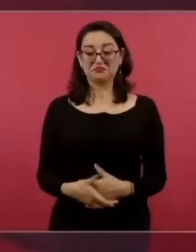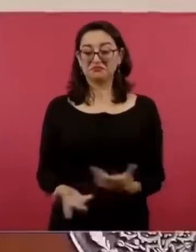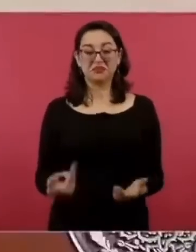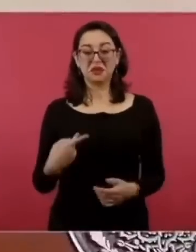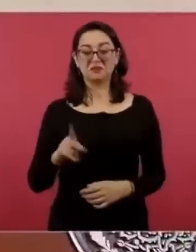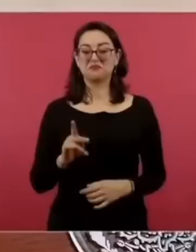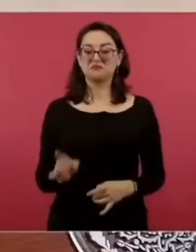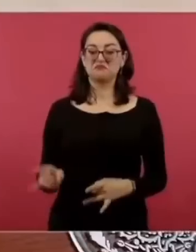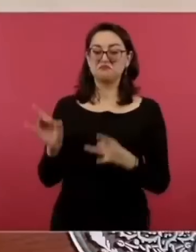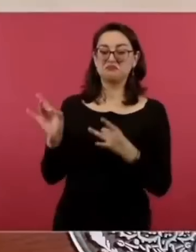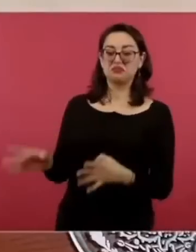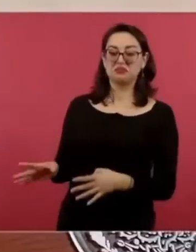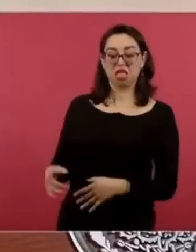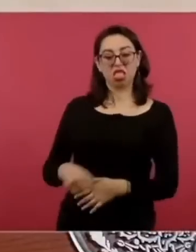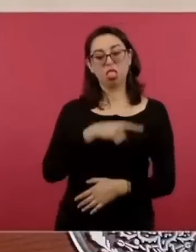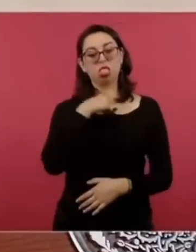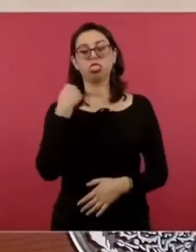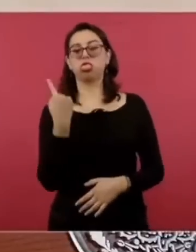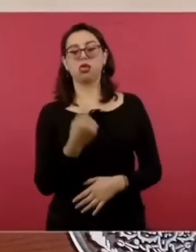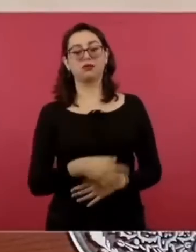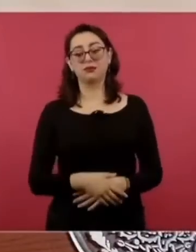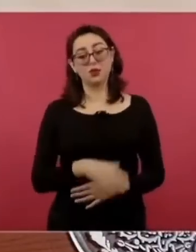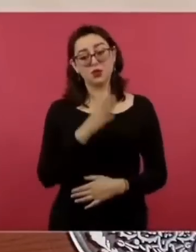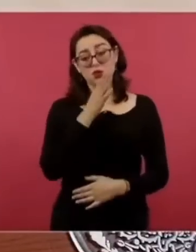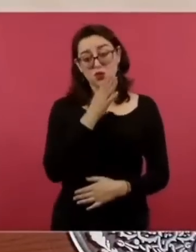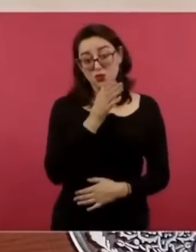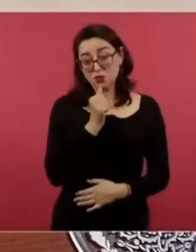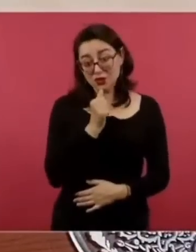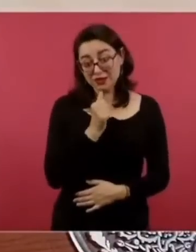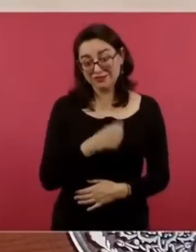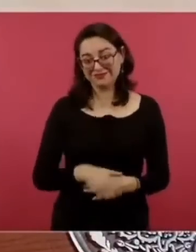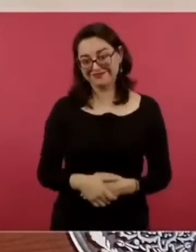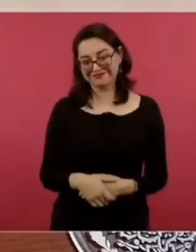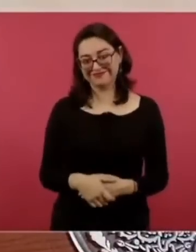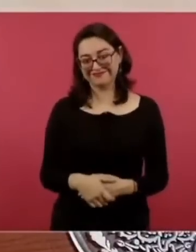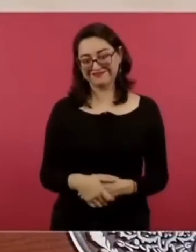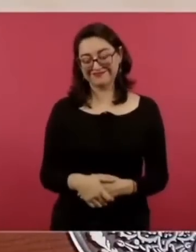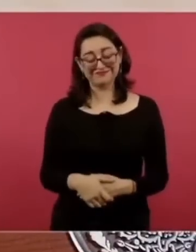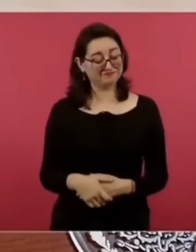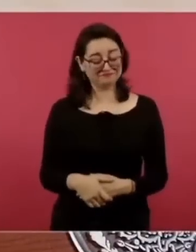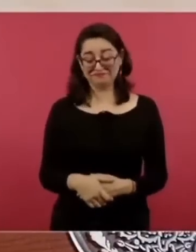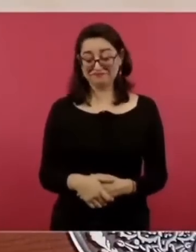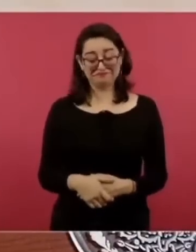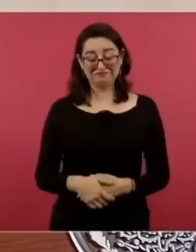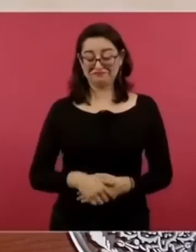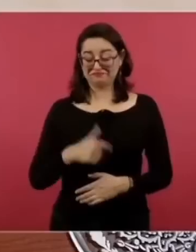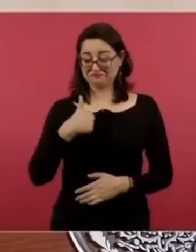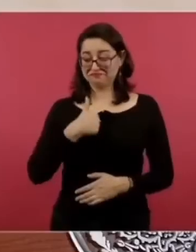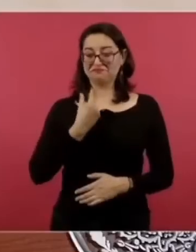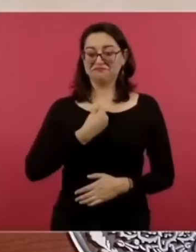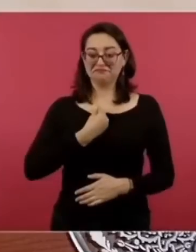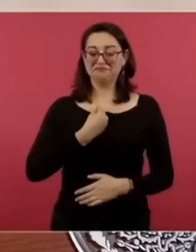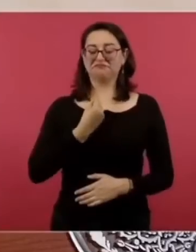ni podrán, como dijo don Teofilito, ni podrán.